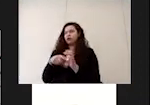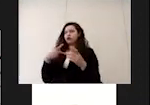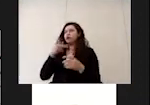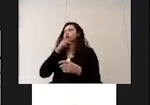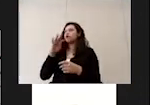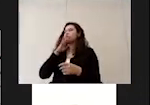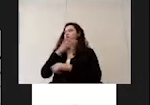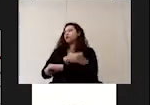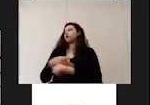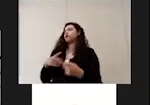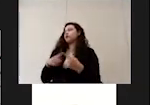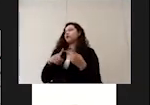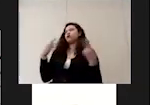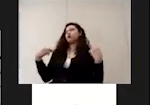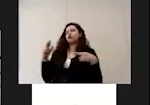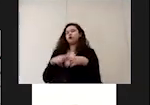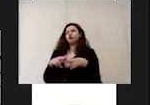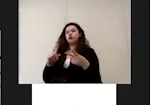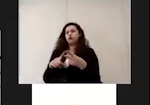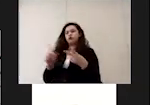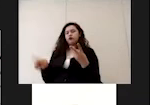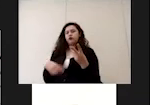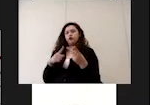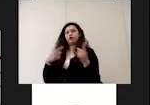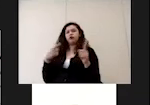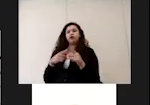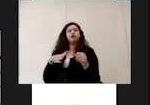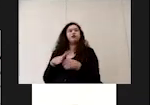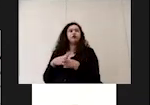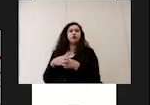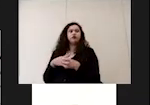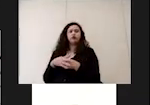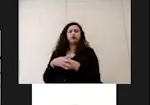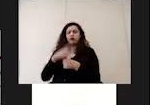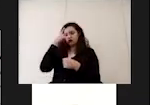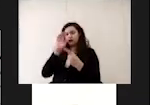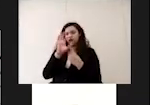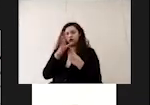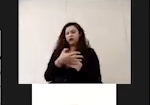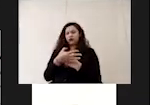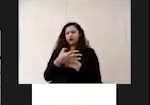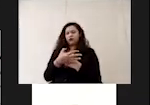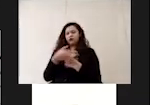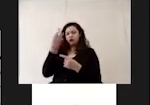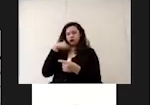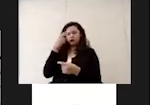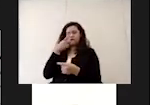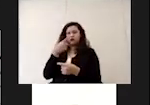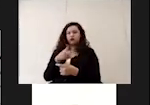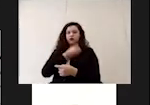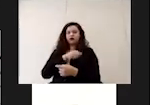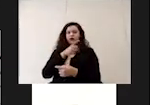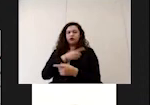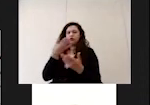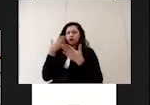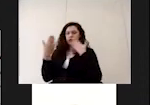familia y por maestros y la finalidad de este comité es estar al tanto de la salud de los estudiantes